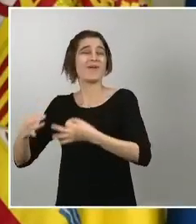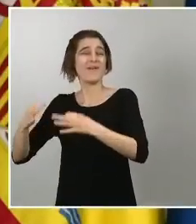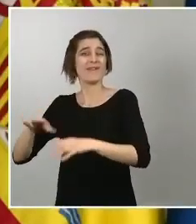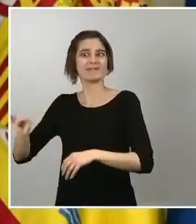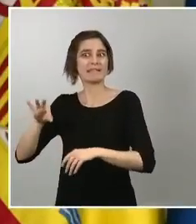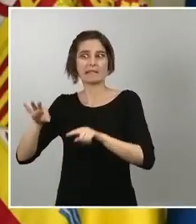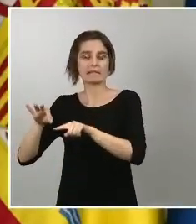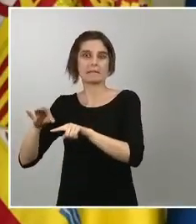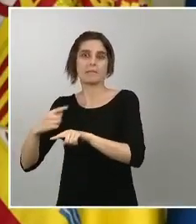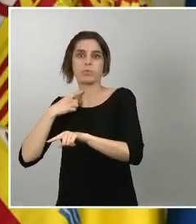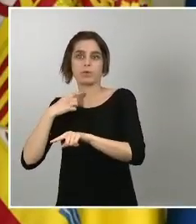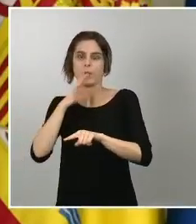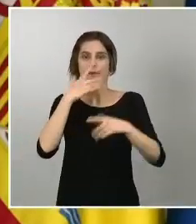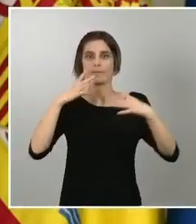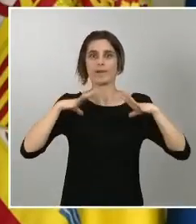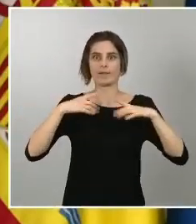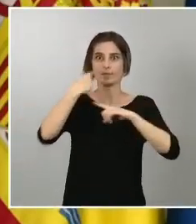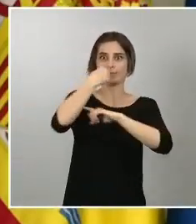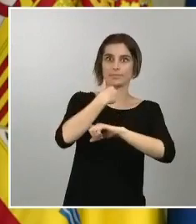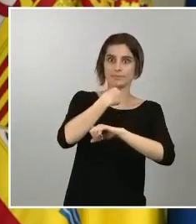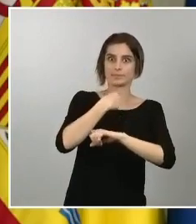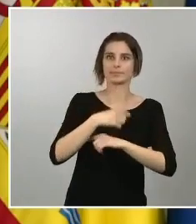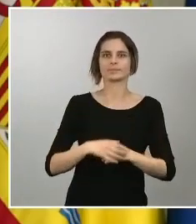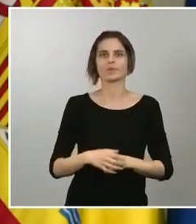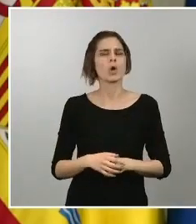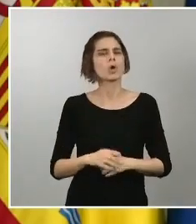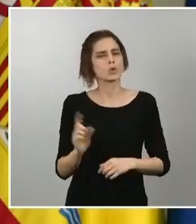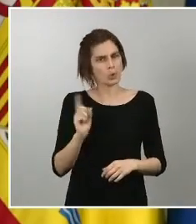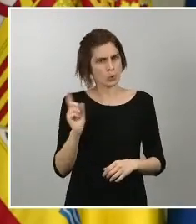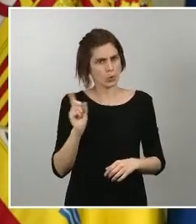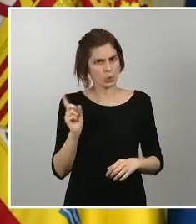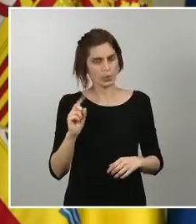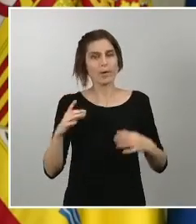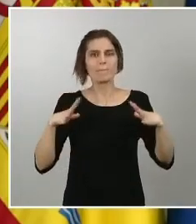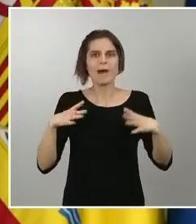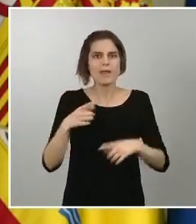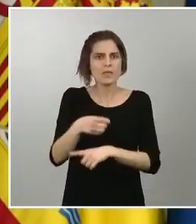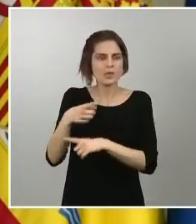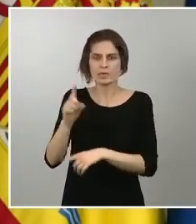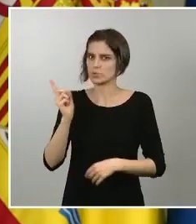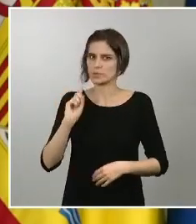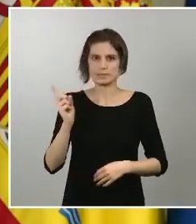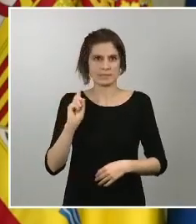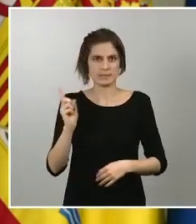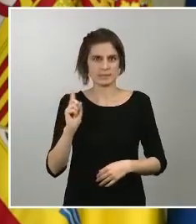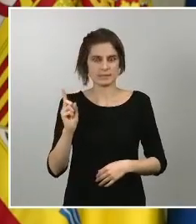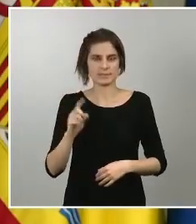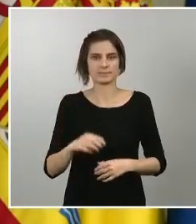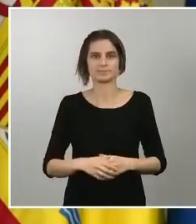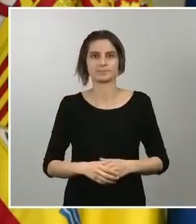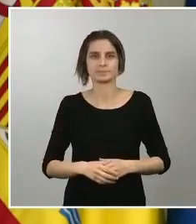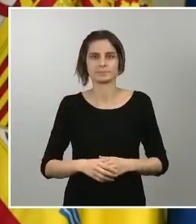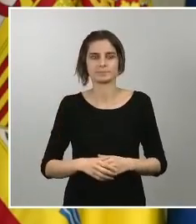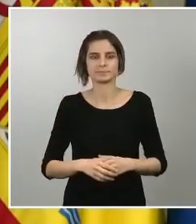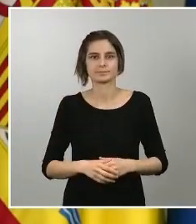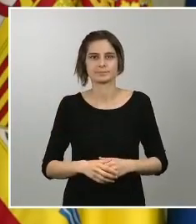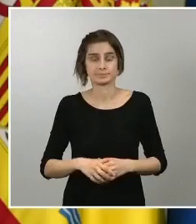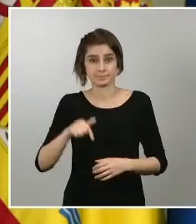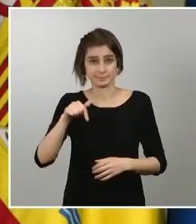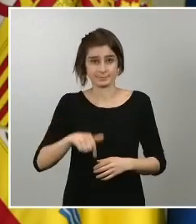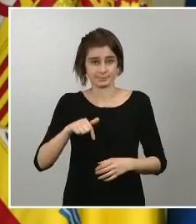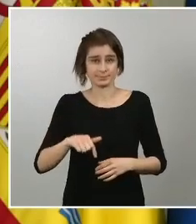unas vacaciones obligatorias verán a lo largo del día de hoy el tenor de la norma y verán que justamente